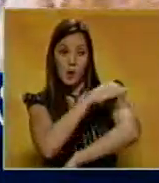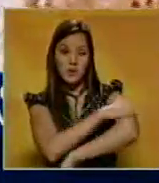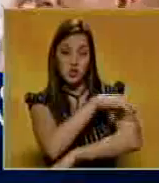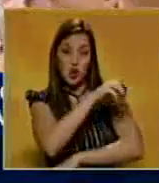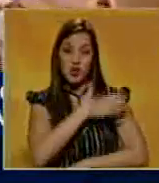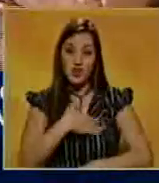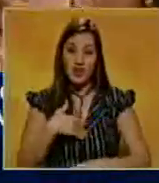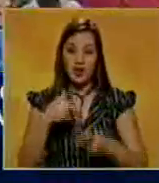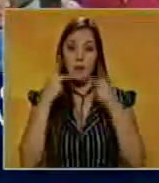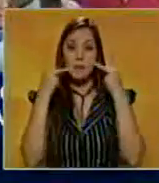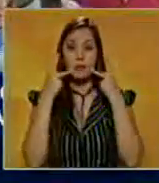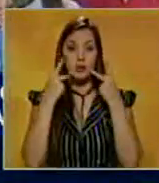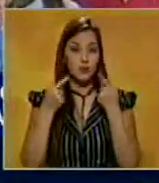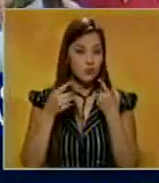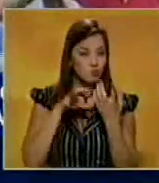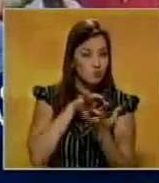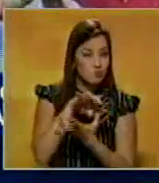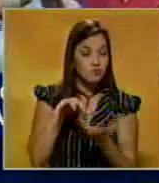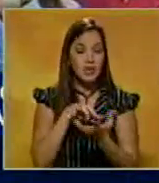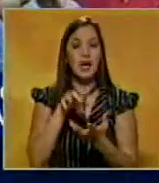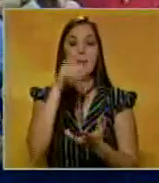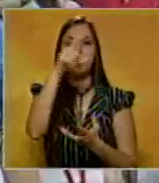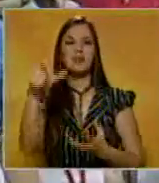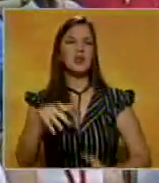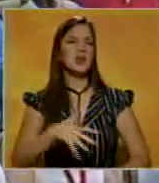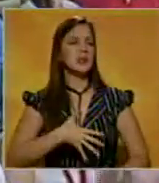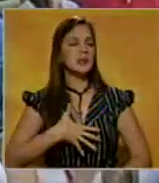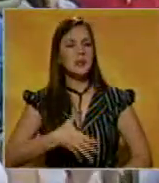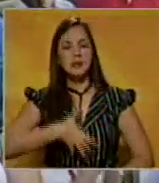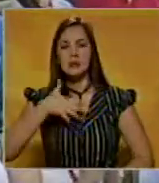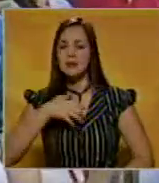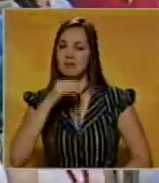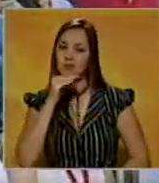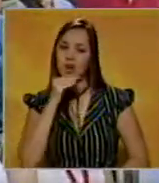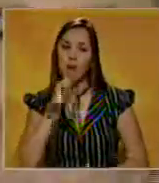especulativa con el objetivo de generar descontento en la población de cara a las parlamentarias.